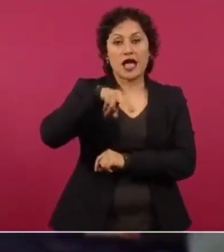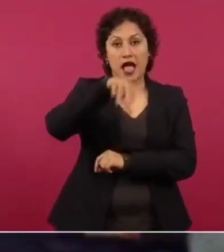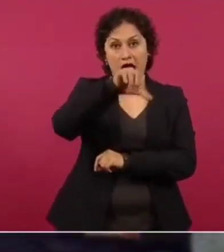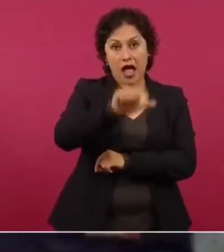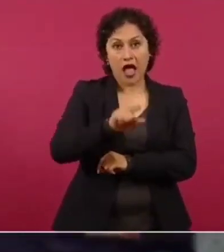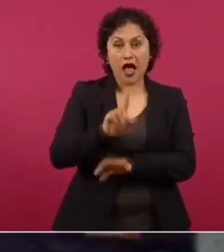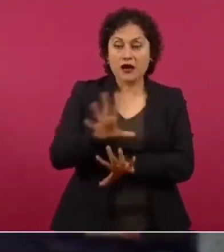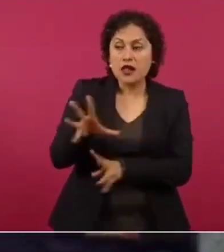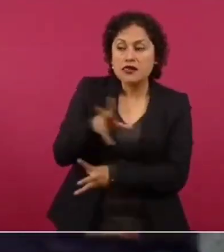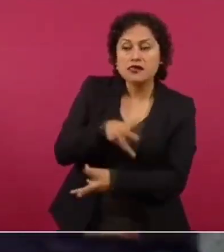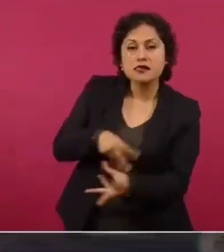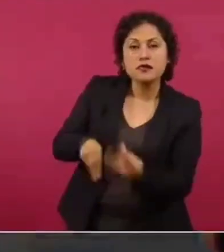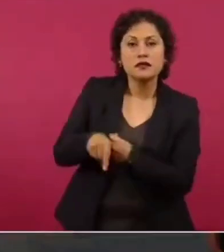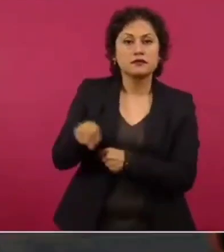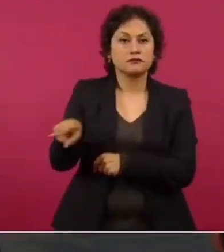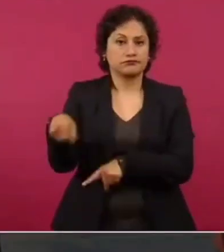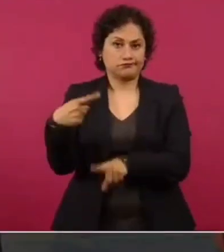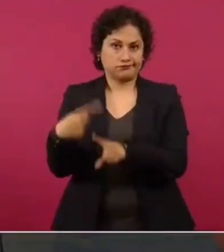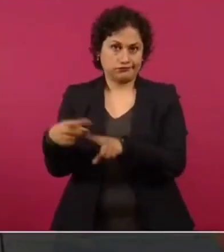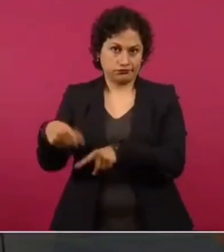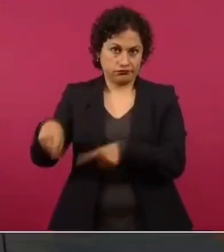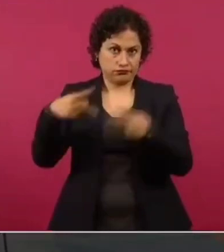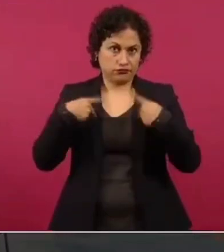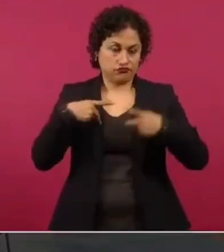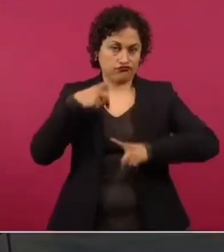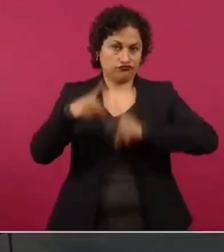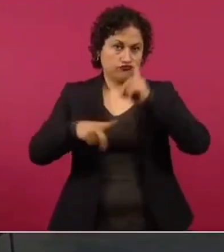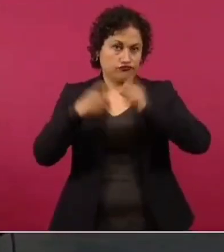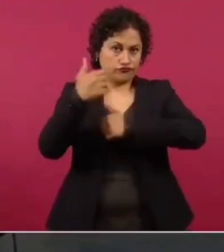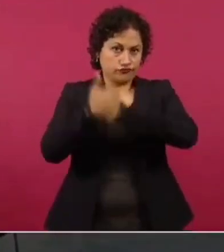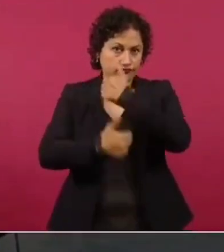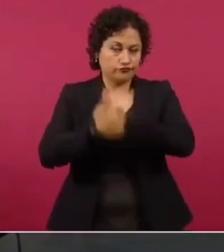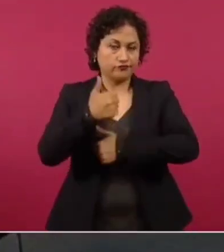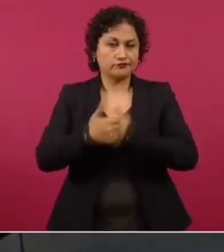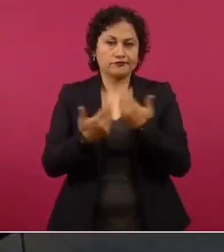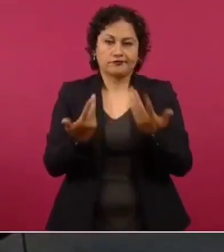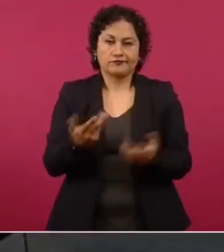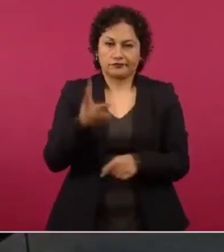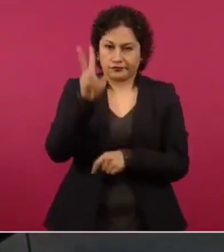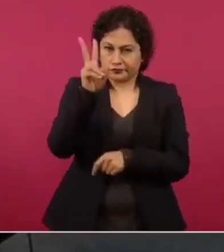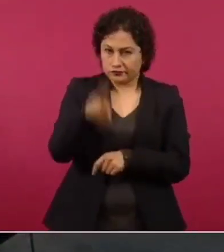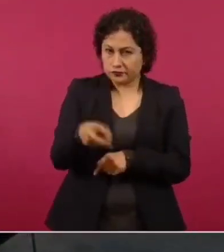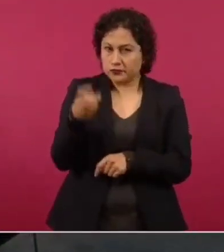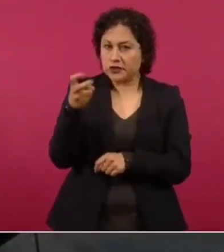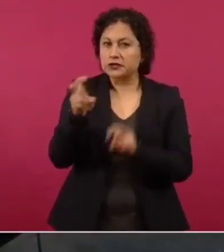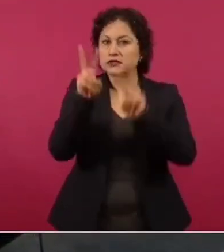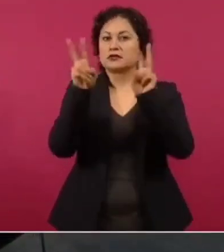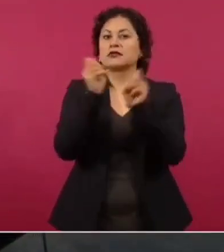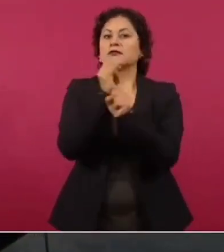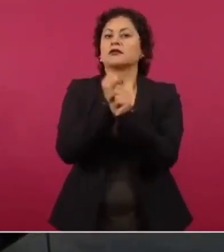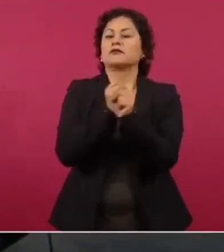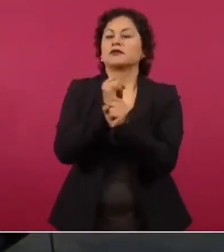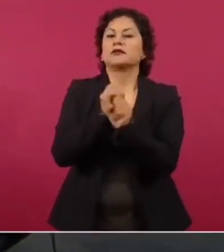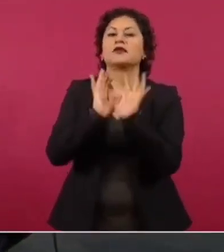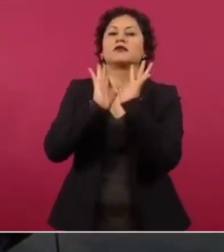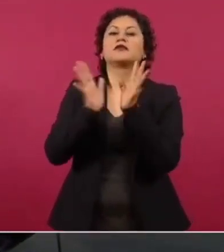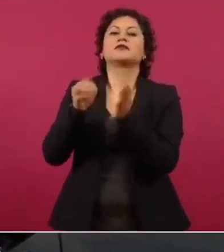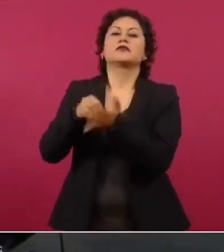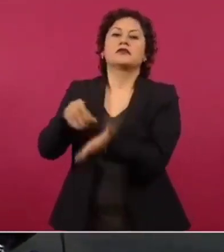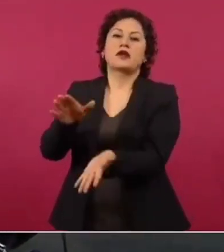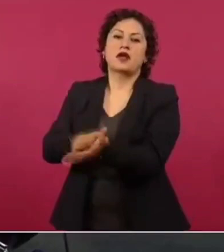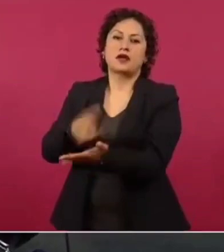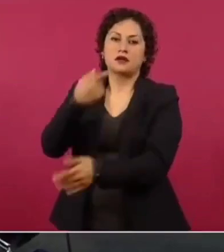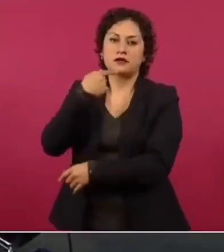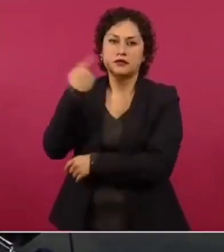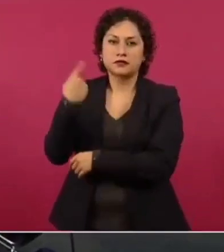estos competidores, sobre todo que tiene que ver con un asunto de investigación judicial que se está llevando a quien